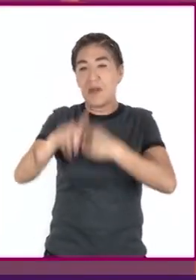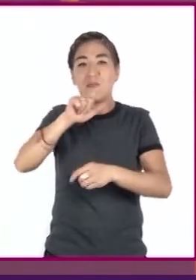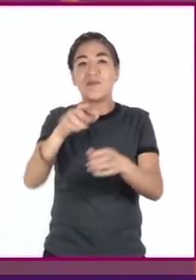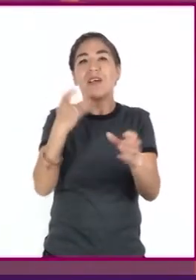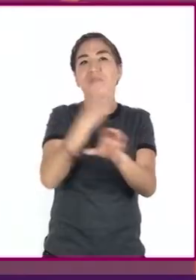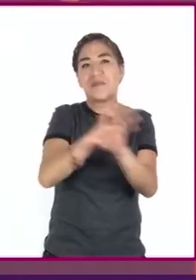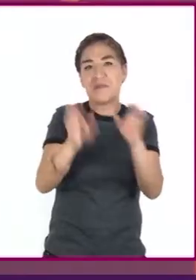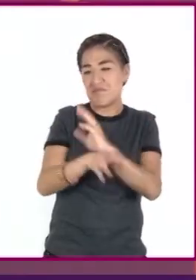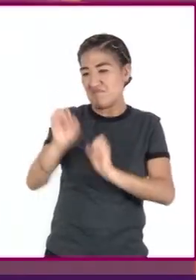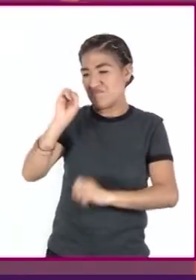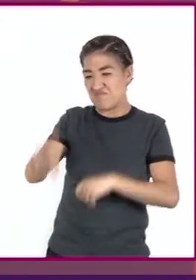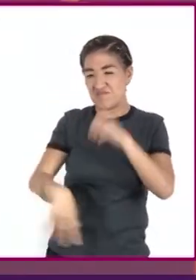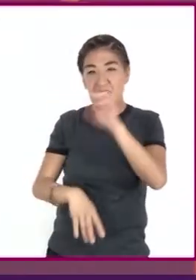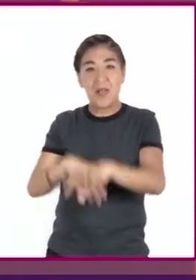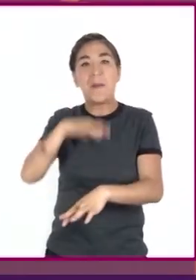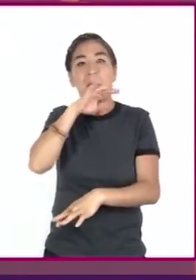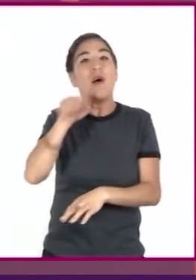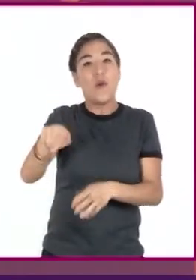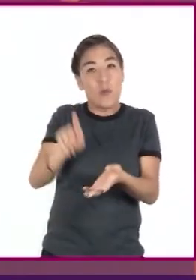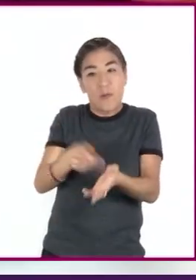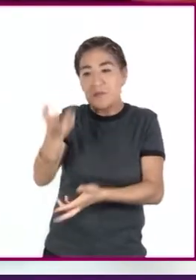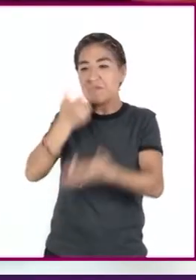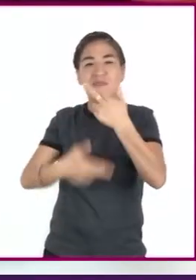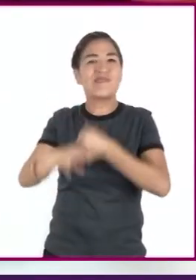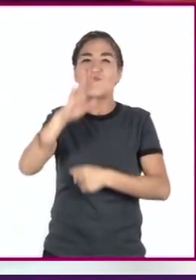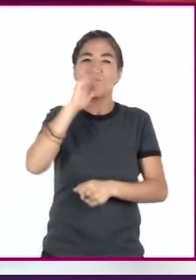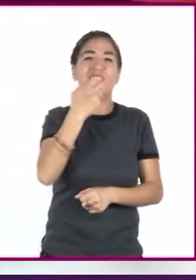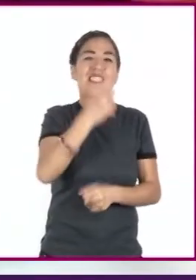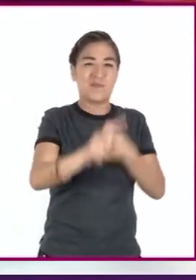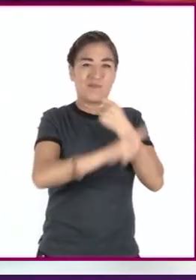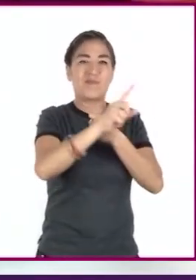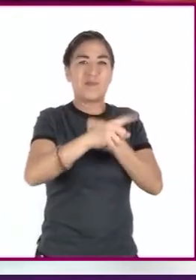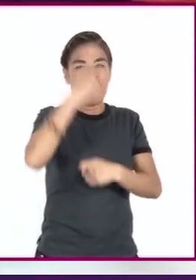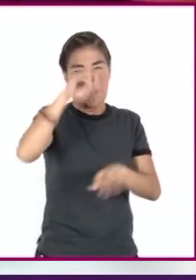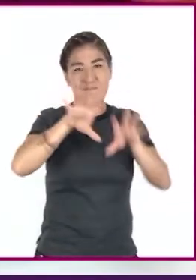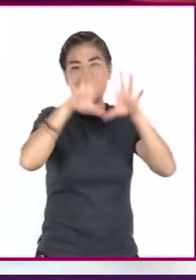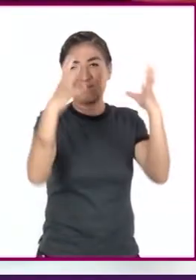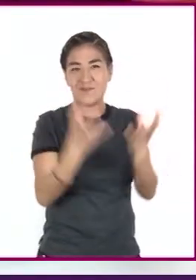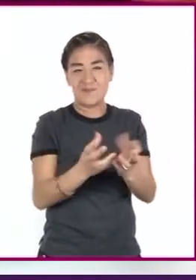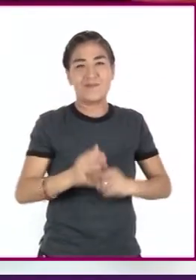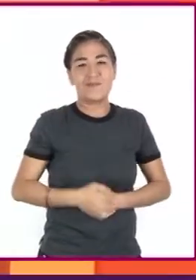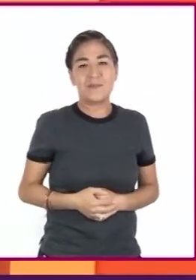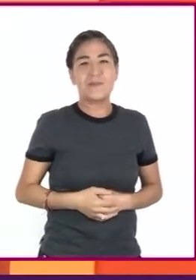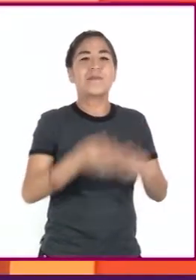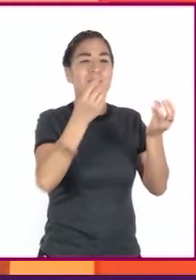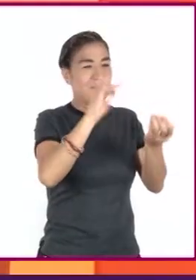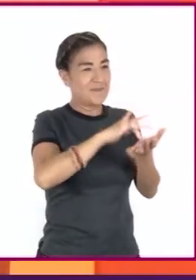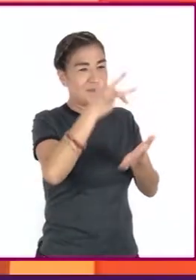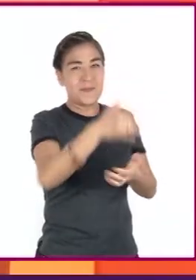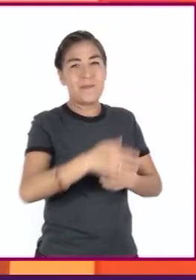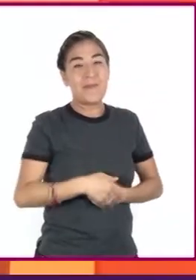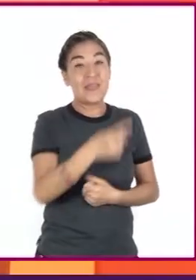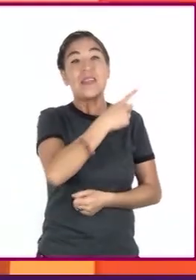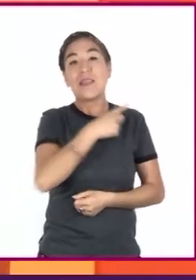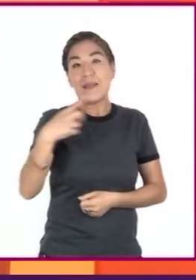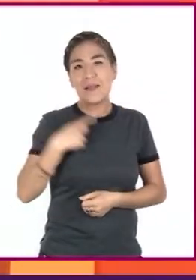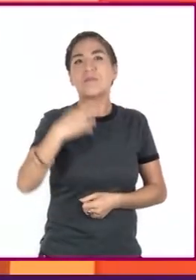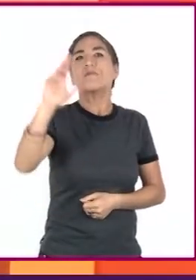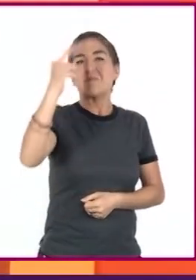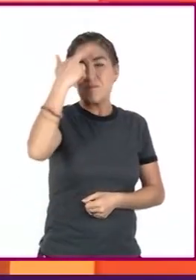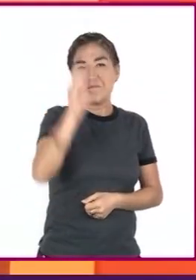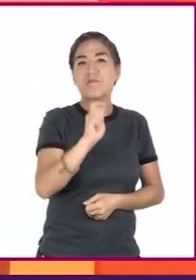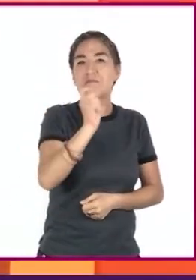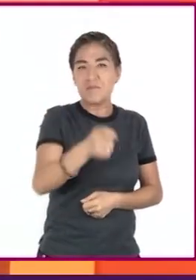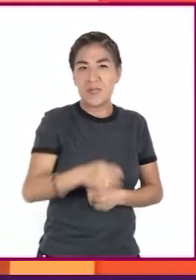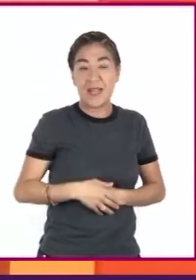de basura inorgánica y contribuyen al cambio climático. Gracias, maestra. Gracias, Debemos recordar que las